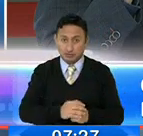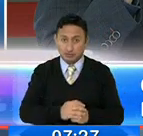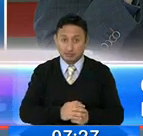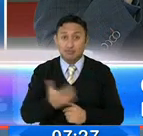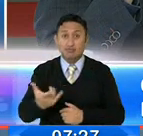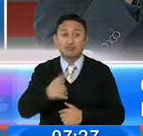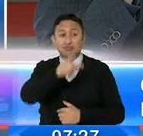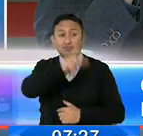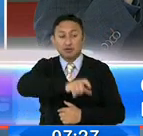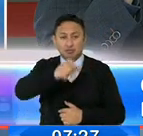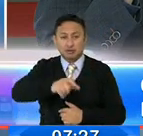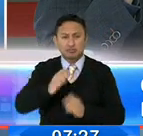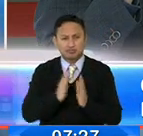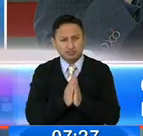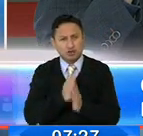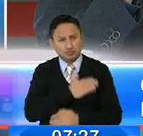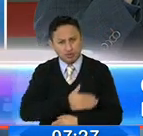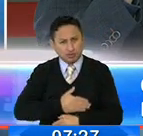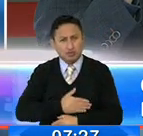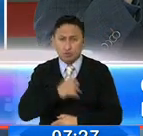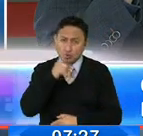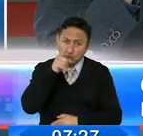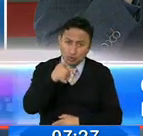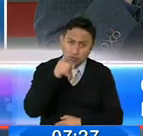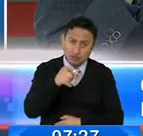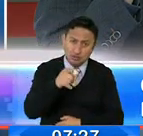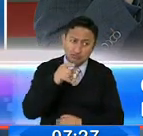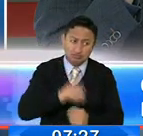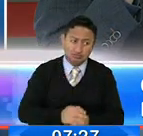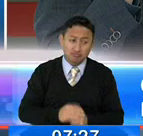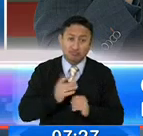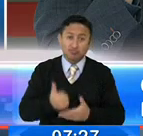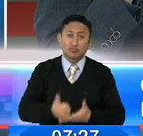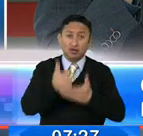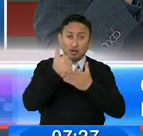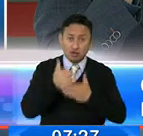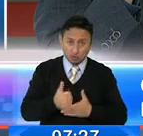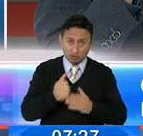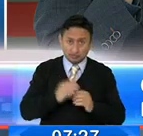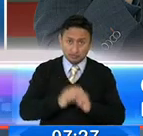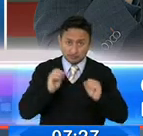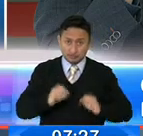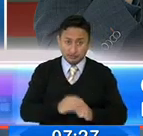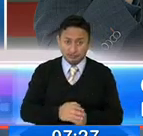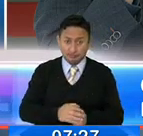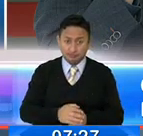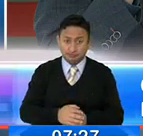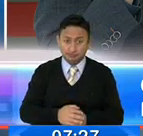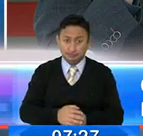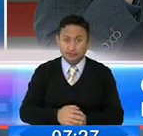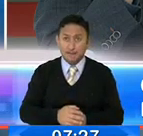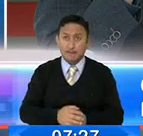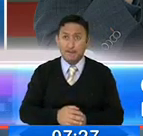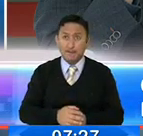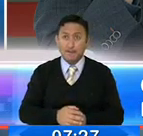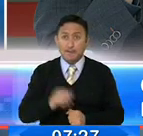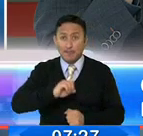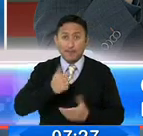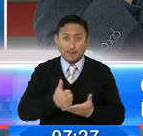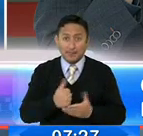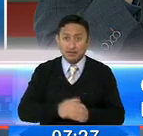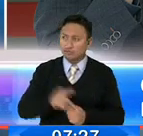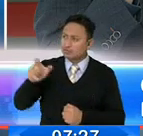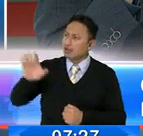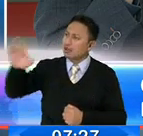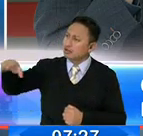ciudadanos que sean esas personas, esos metropolitanos, no con uniforme, que le pueda decir a otra